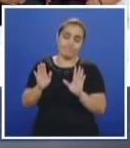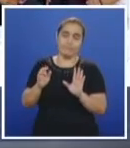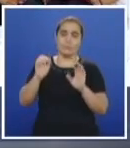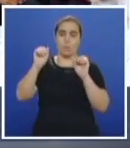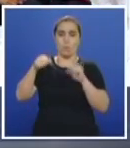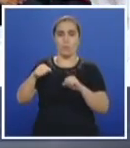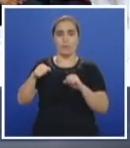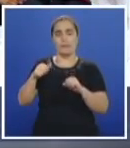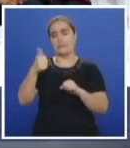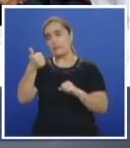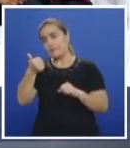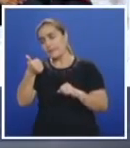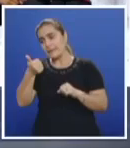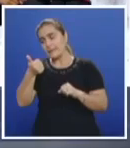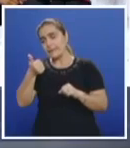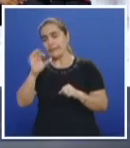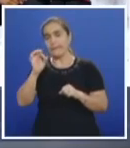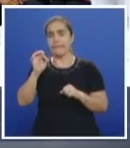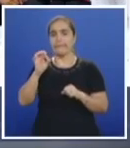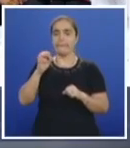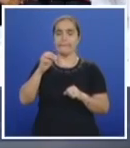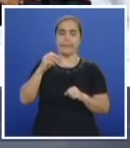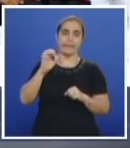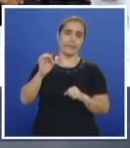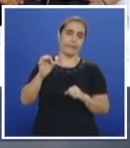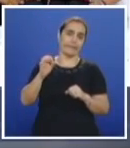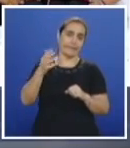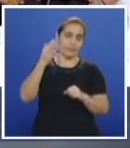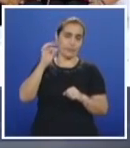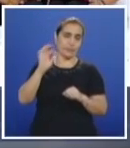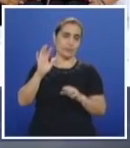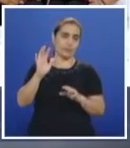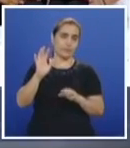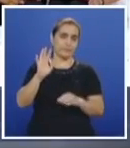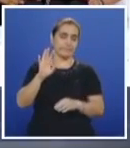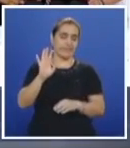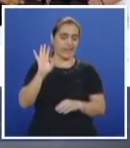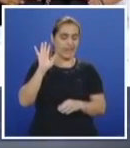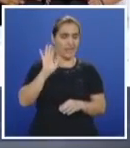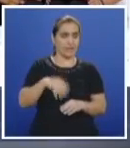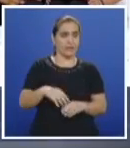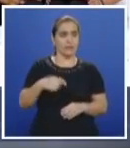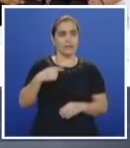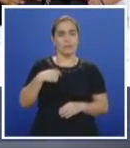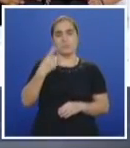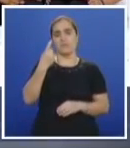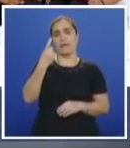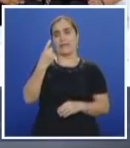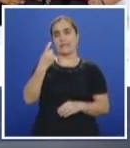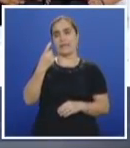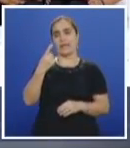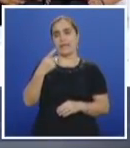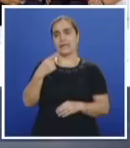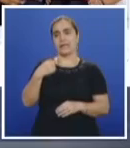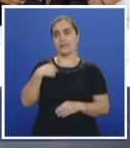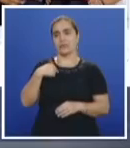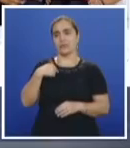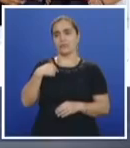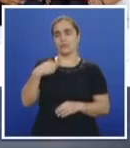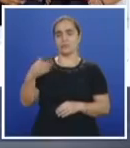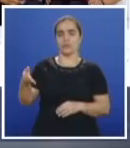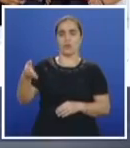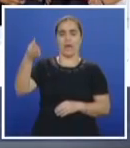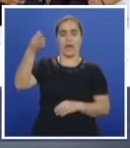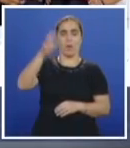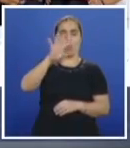puede ser chévere y divertido o amargarse por tener ya 40. A me faltan seis años todavía. ¿Para qué? ¿Para los 50? Seis años para